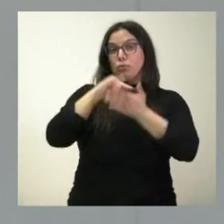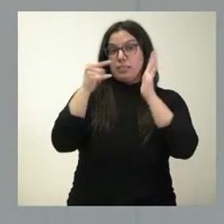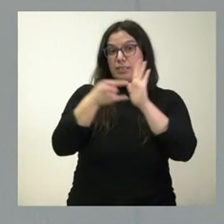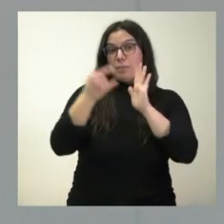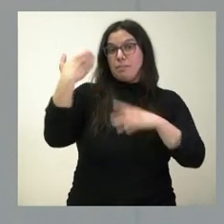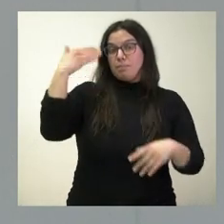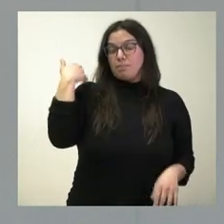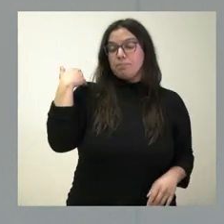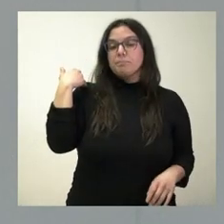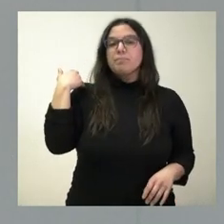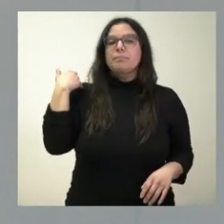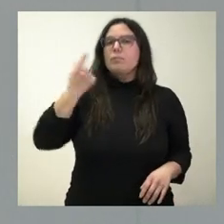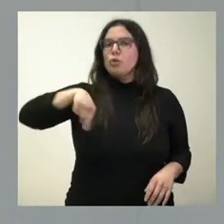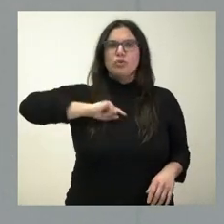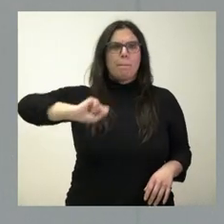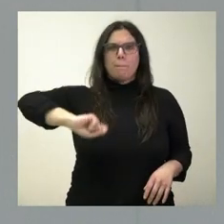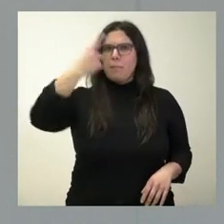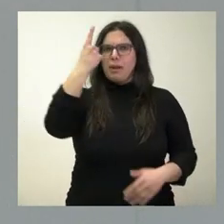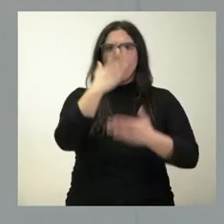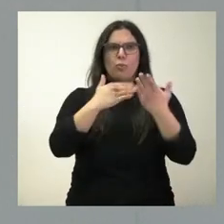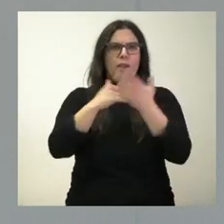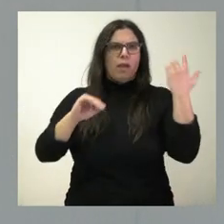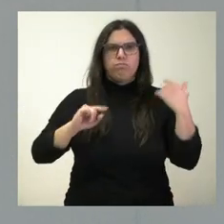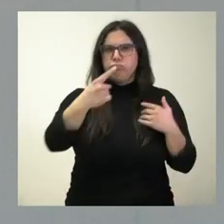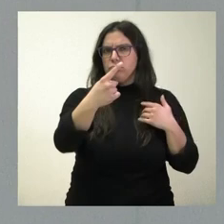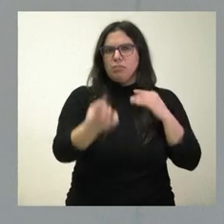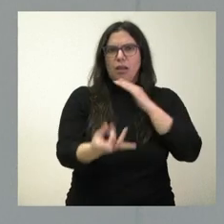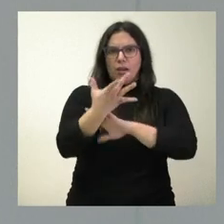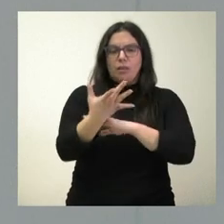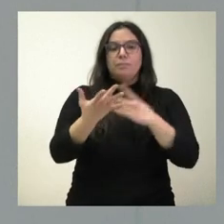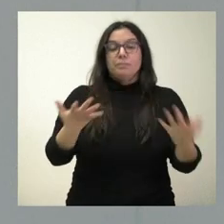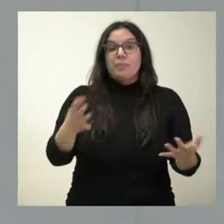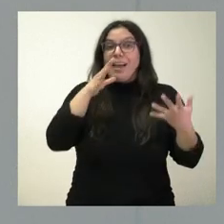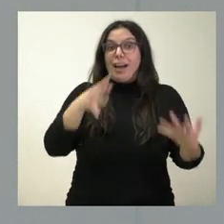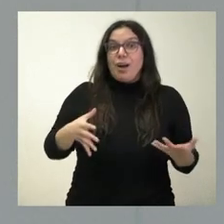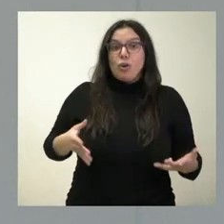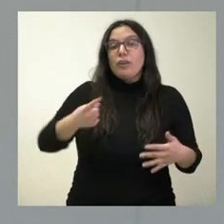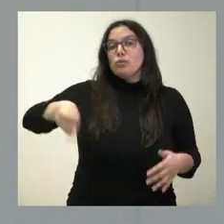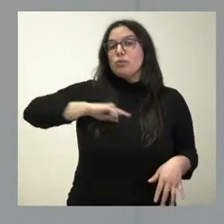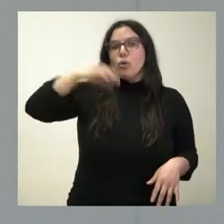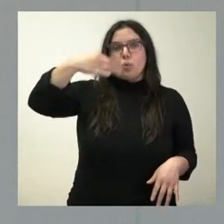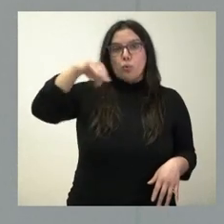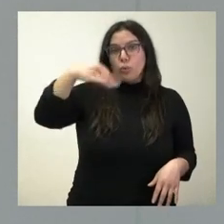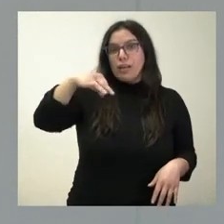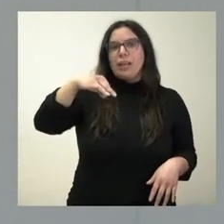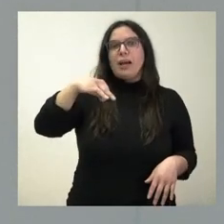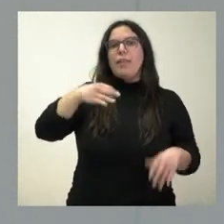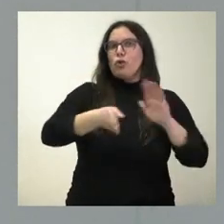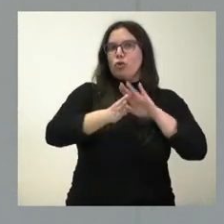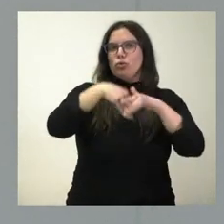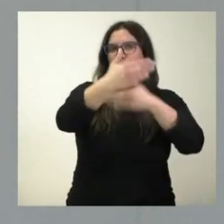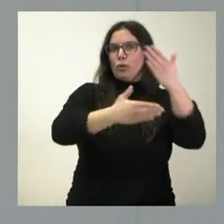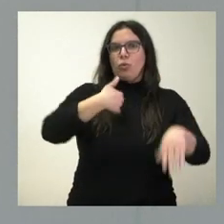fuimos la primera Comunidad Autónoma de España en ponerlo en marcha y a día de hoy somos la única Comunidad Autónoma de España que lo tiene en vigor,